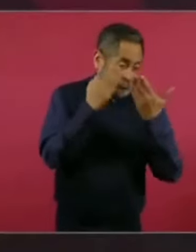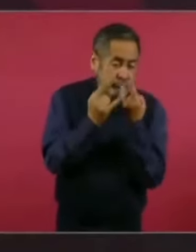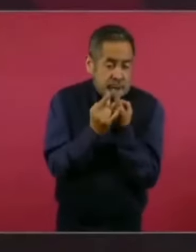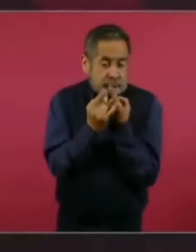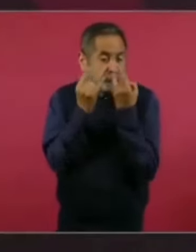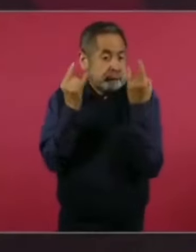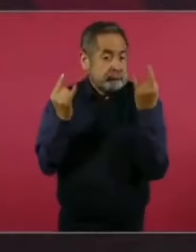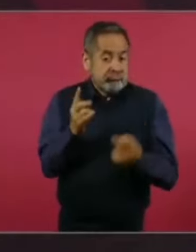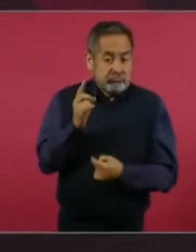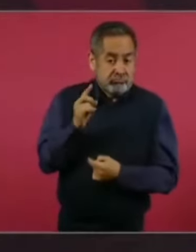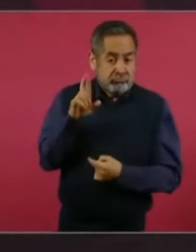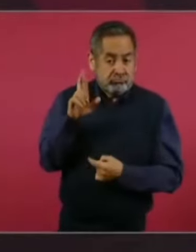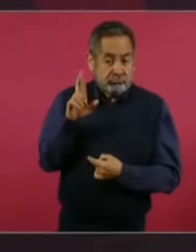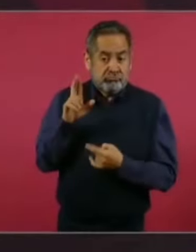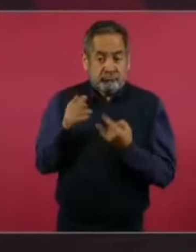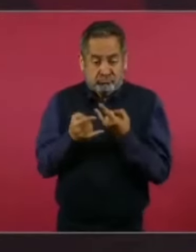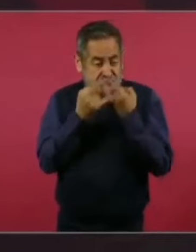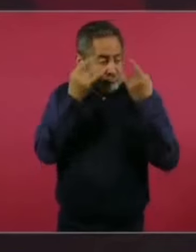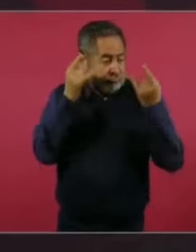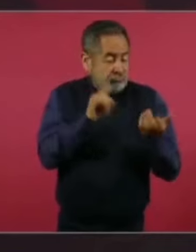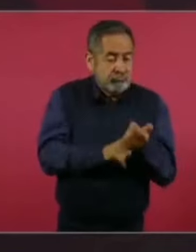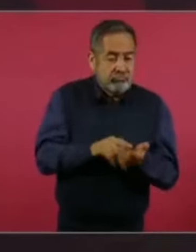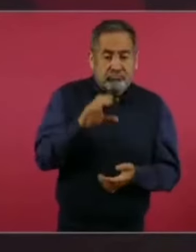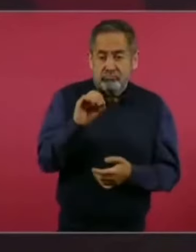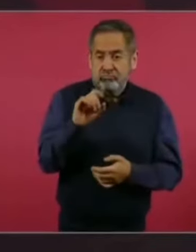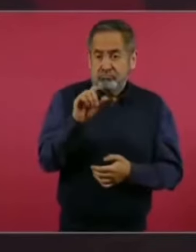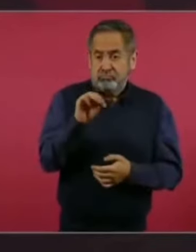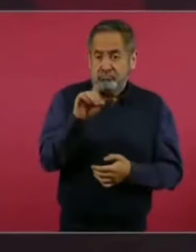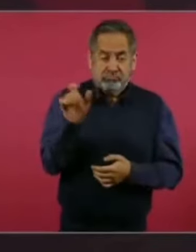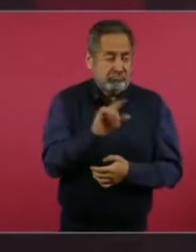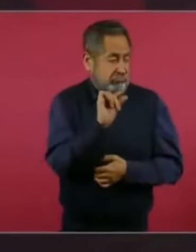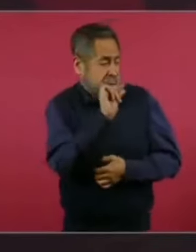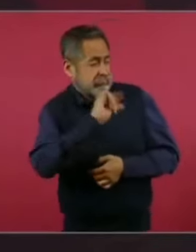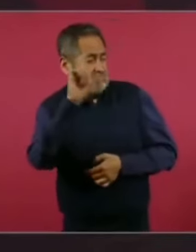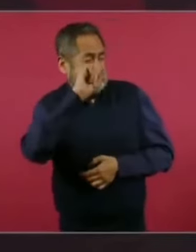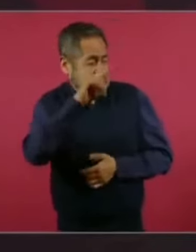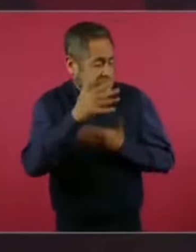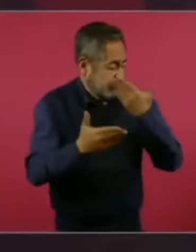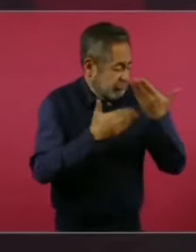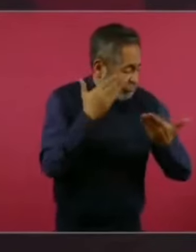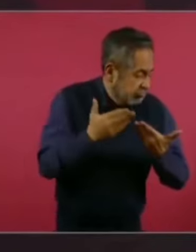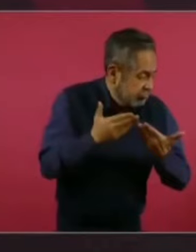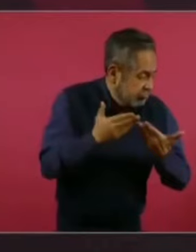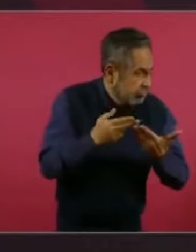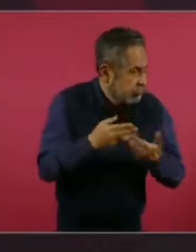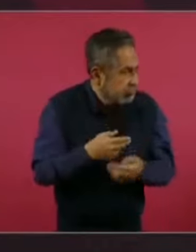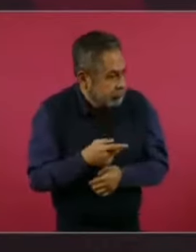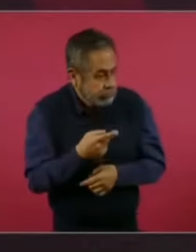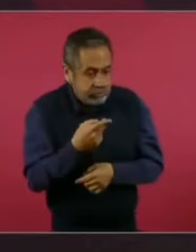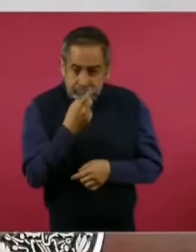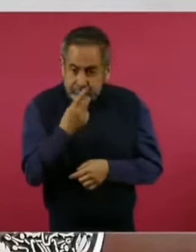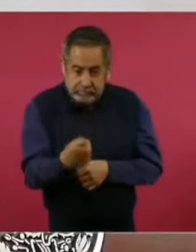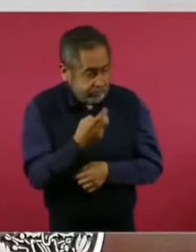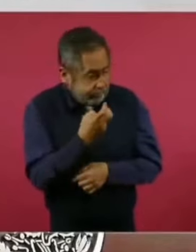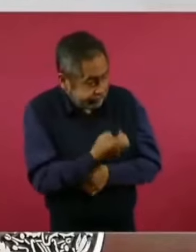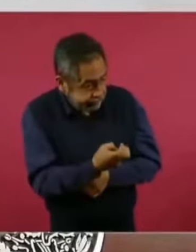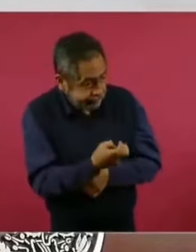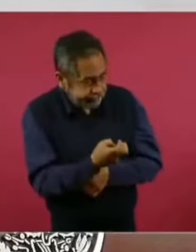en el Colegio de México, de pena ajena,